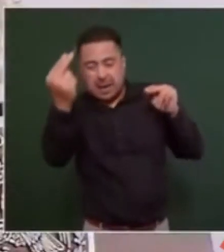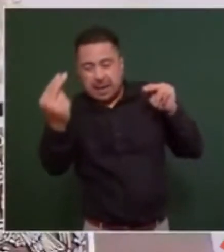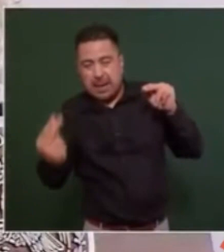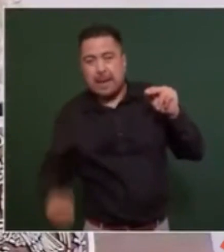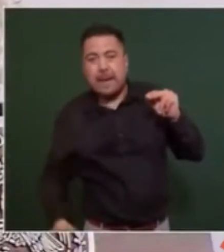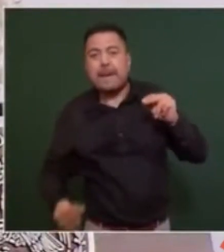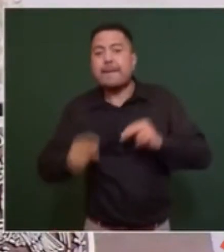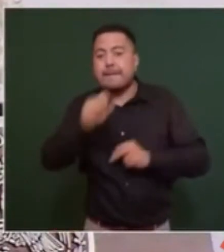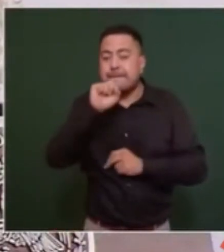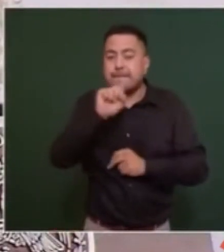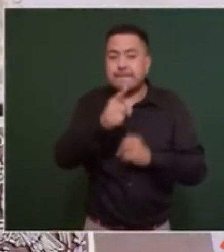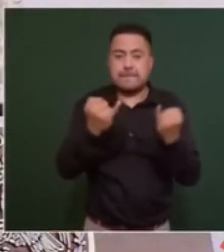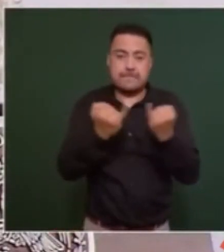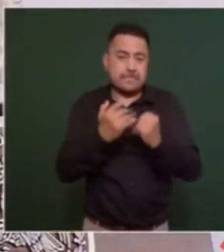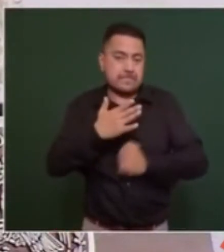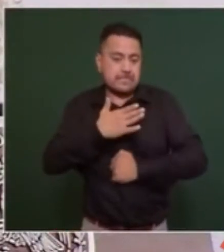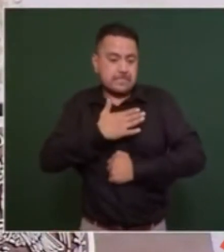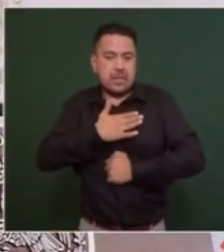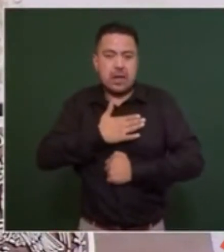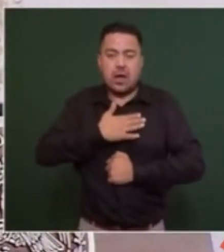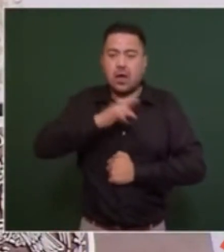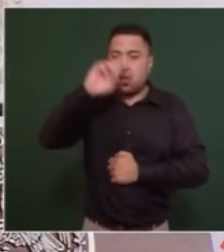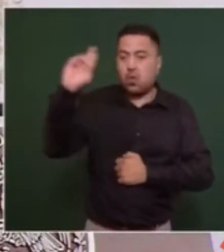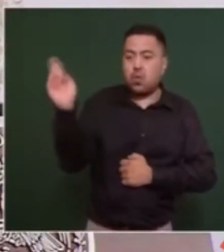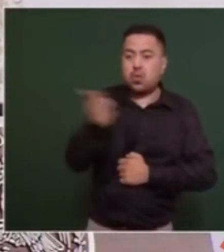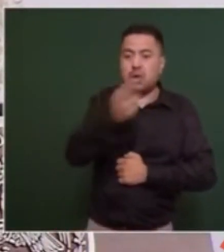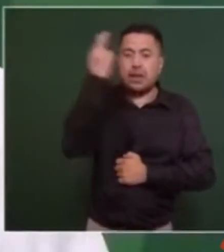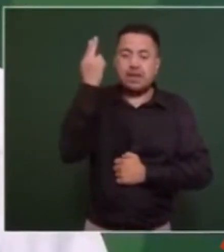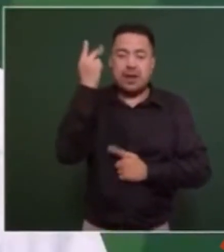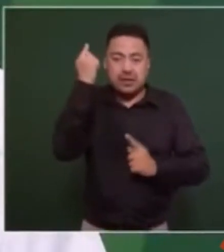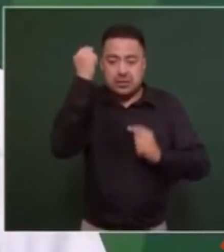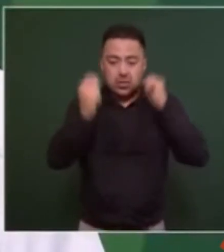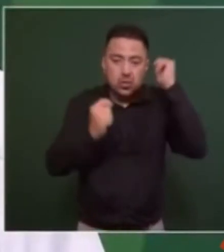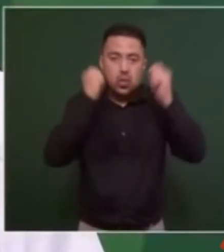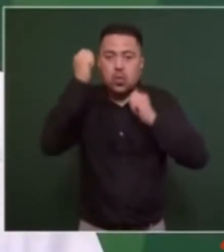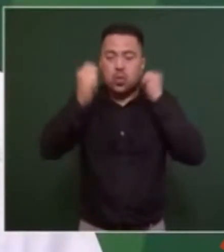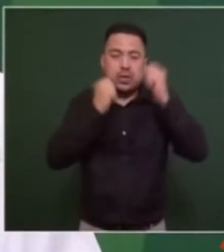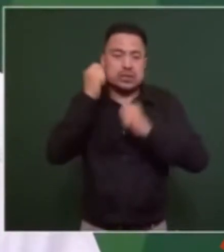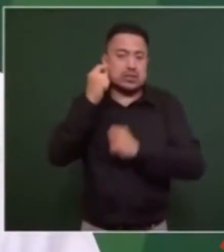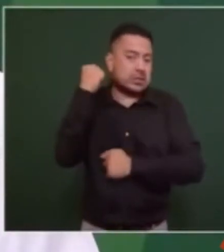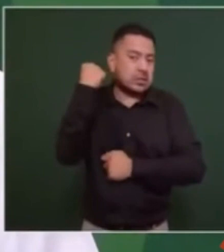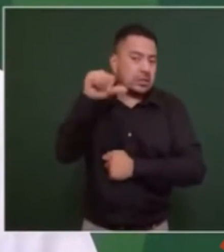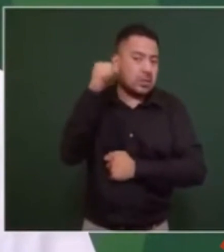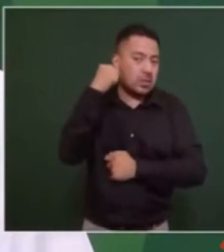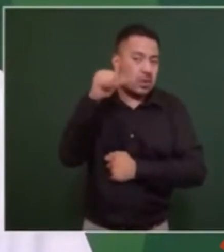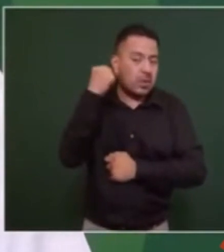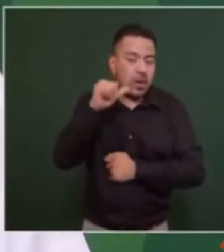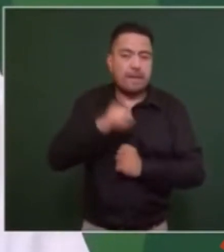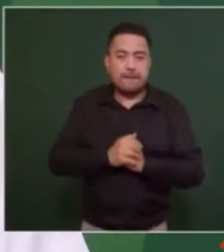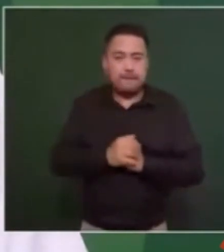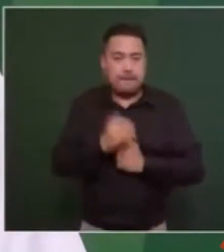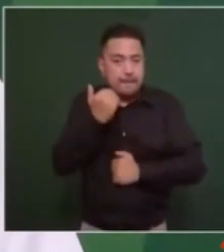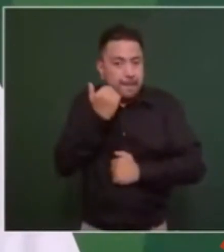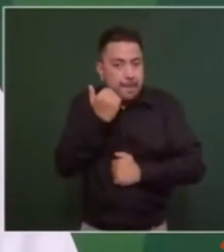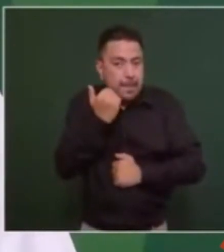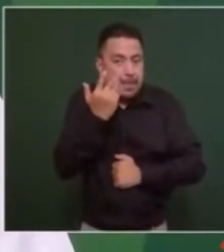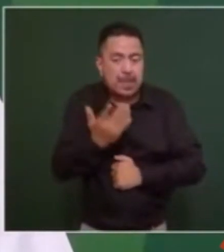y nuestra Universidad de Turismo Acapulco. Queremos